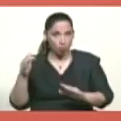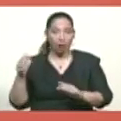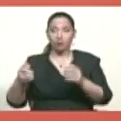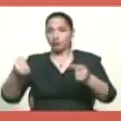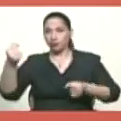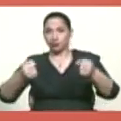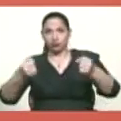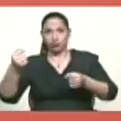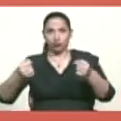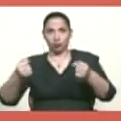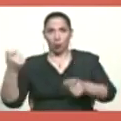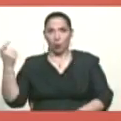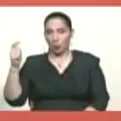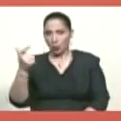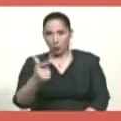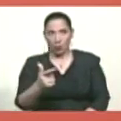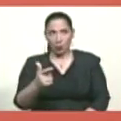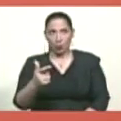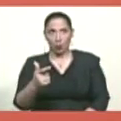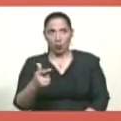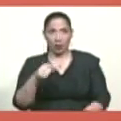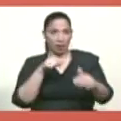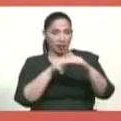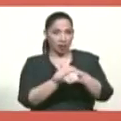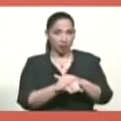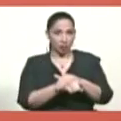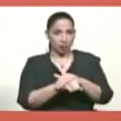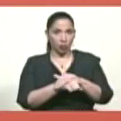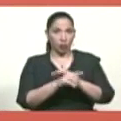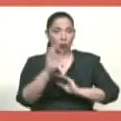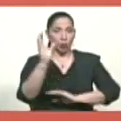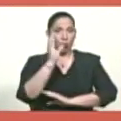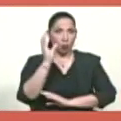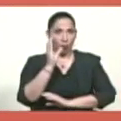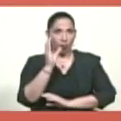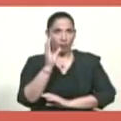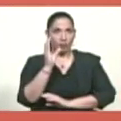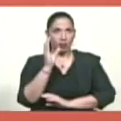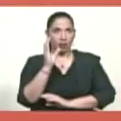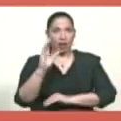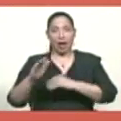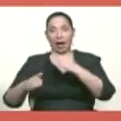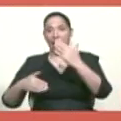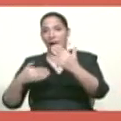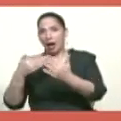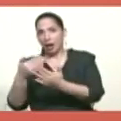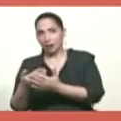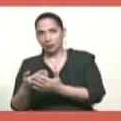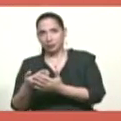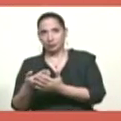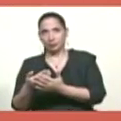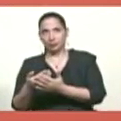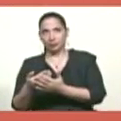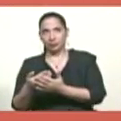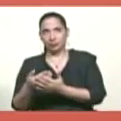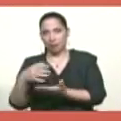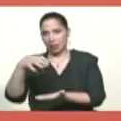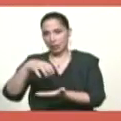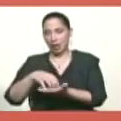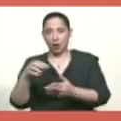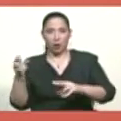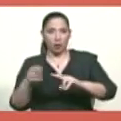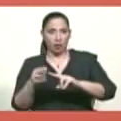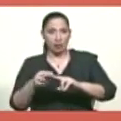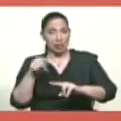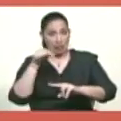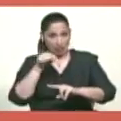el que se desplazó García Palomo desde que entró a Colombia hasta el estado Táchira y